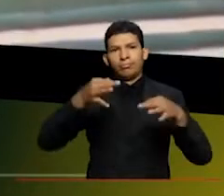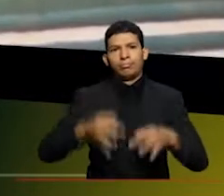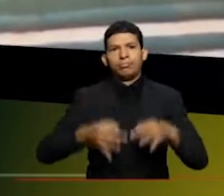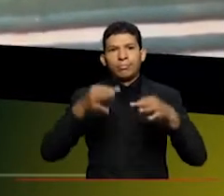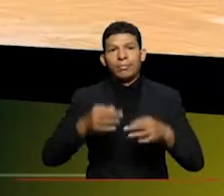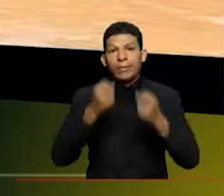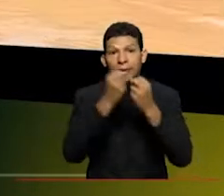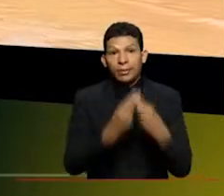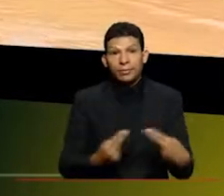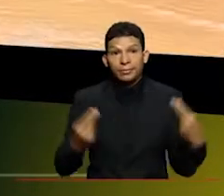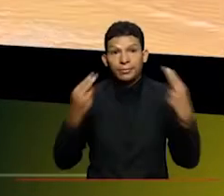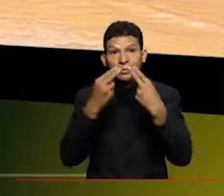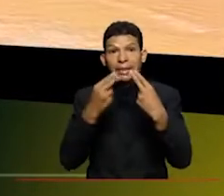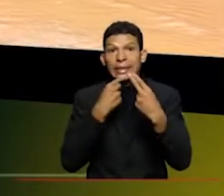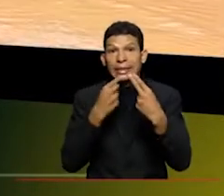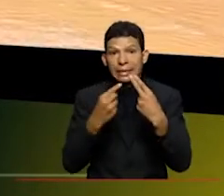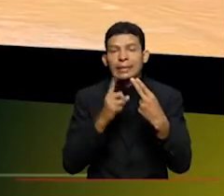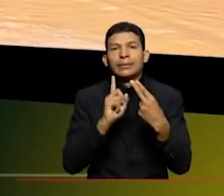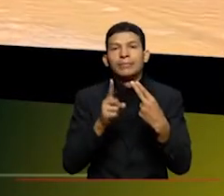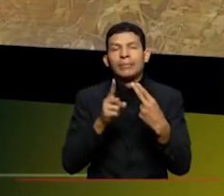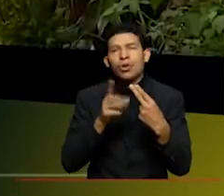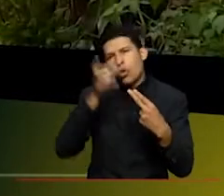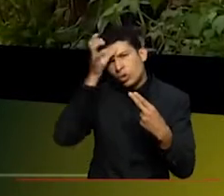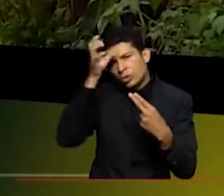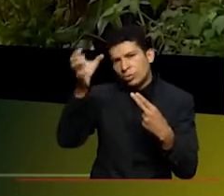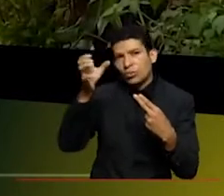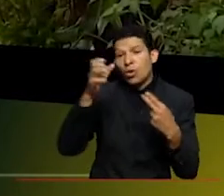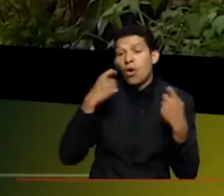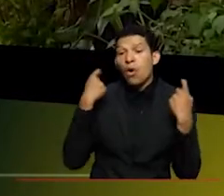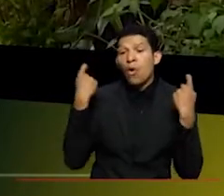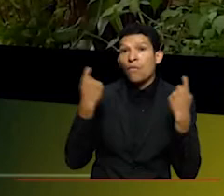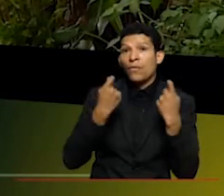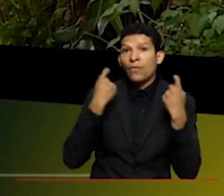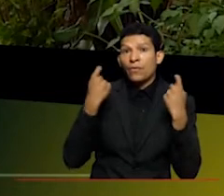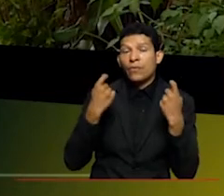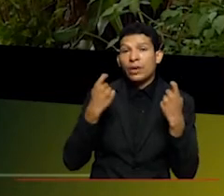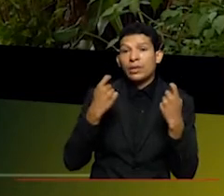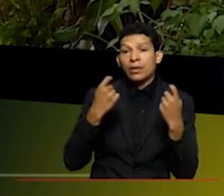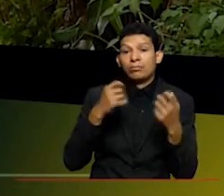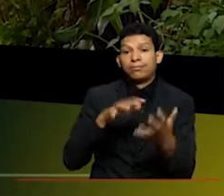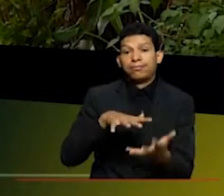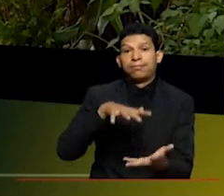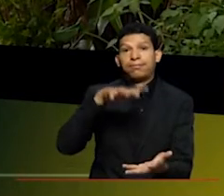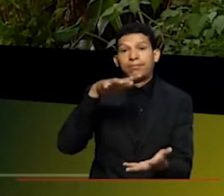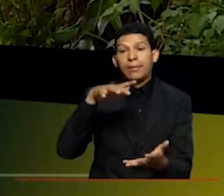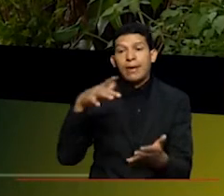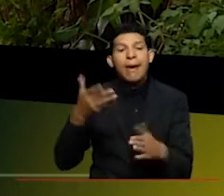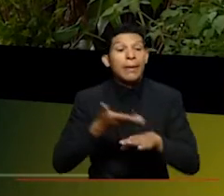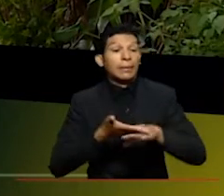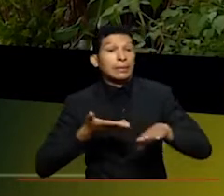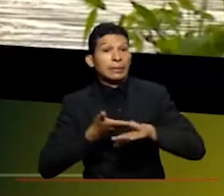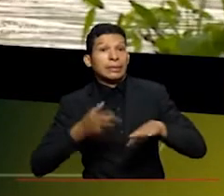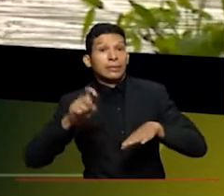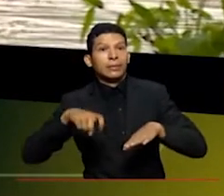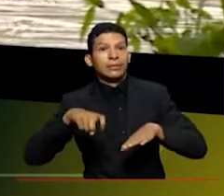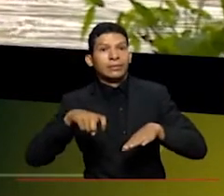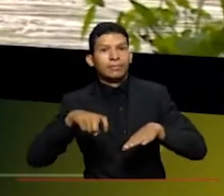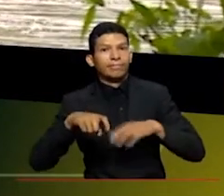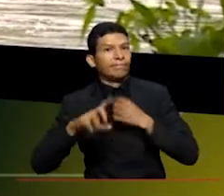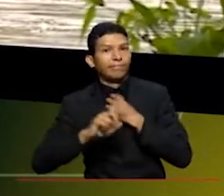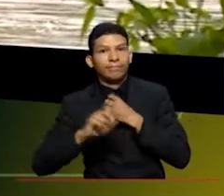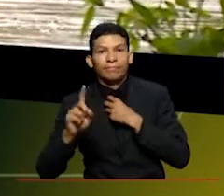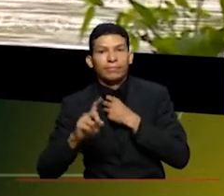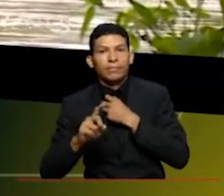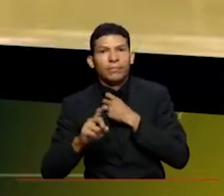maneja como un concepto en el que la oferta no vaya a ser superada por la demanda pero es que no es solamente el